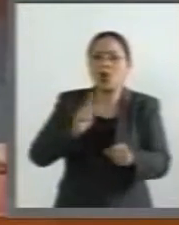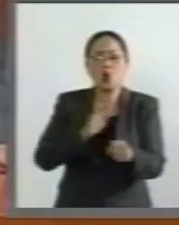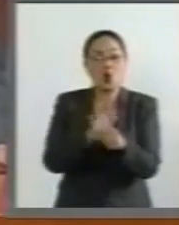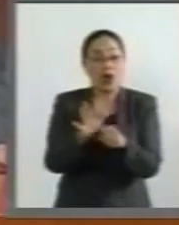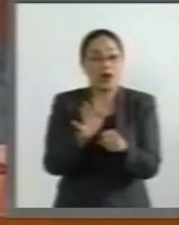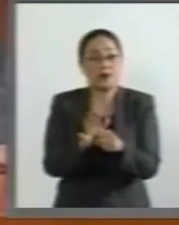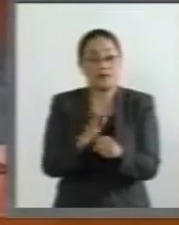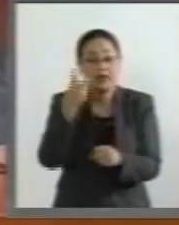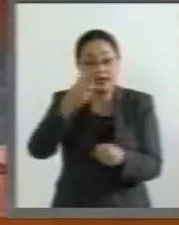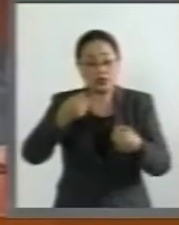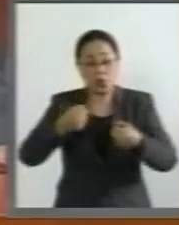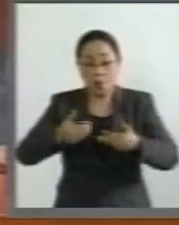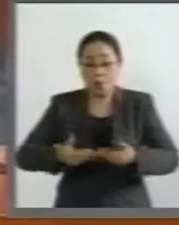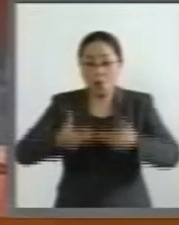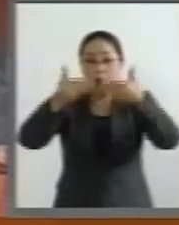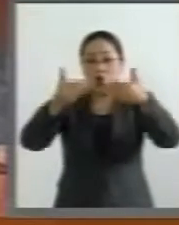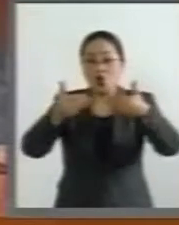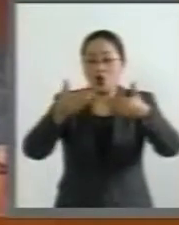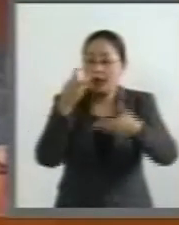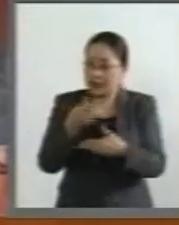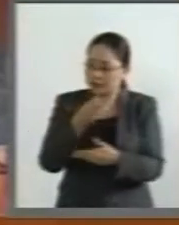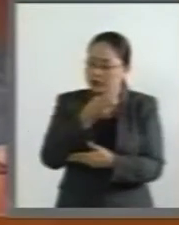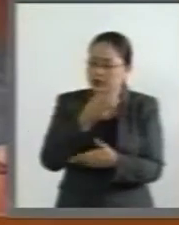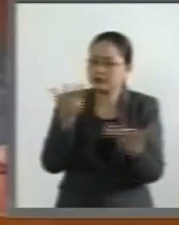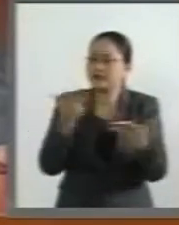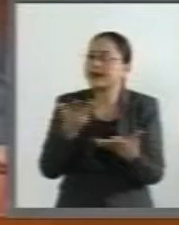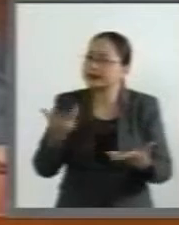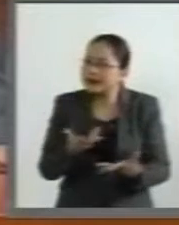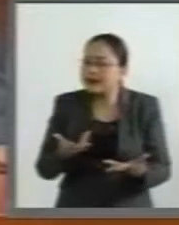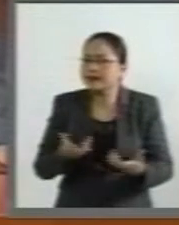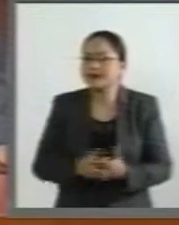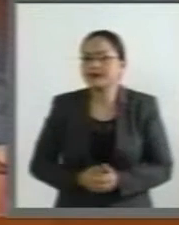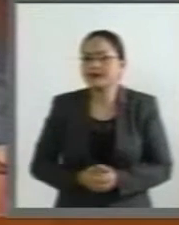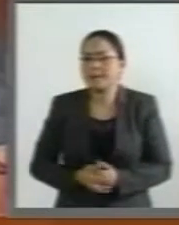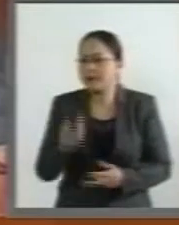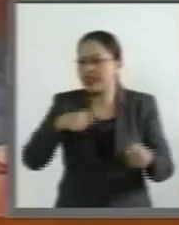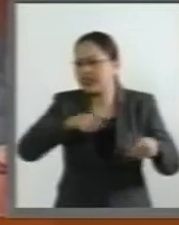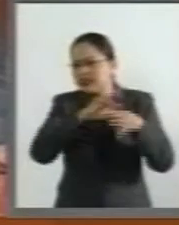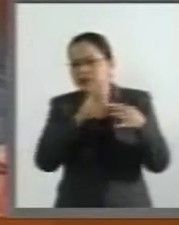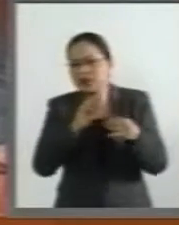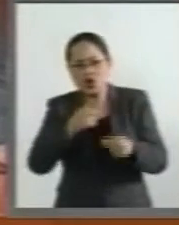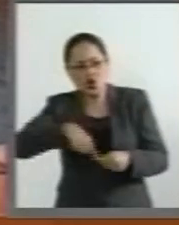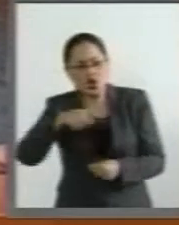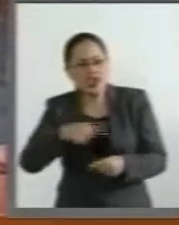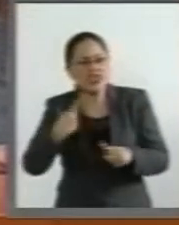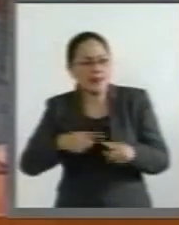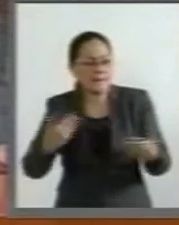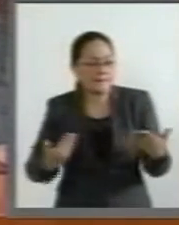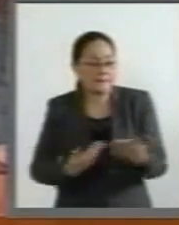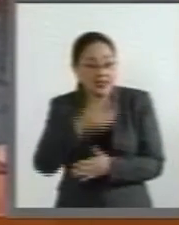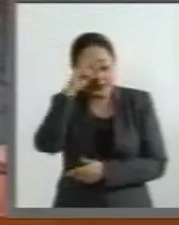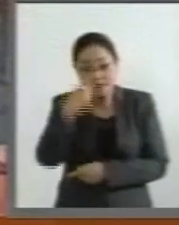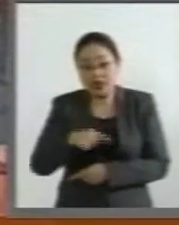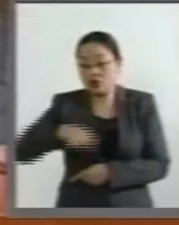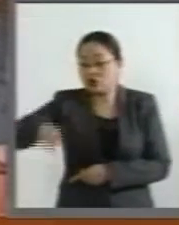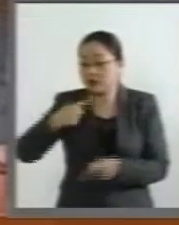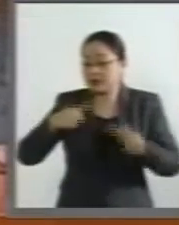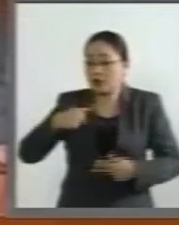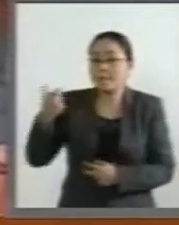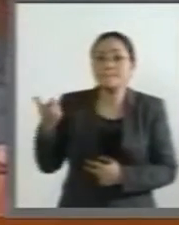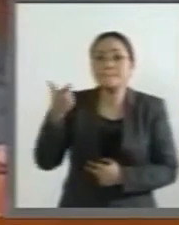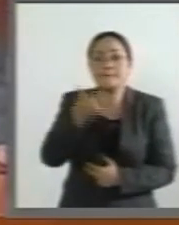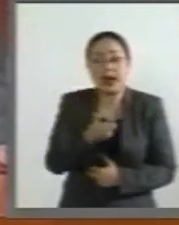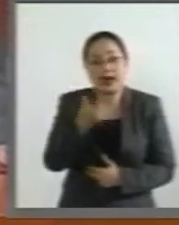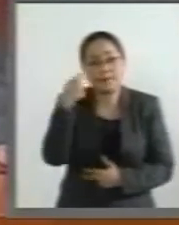no tiene vuelta, que se va a hacer el muro y que lo vamos a pagar los mexicanos y